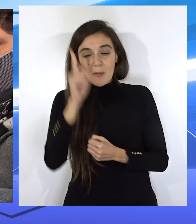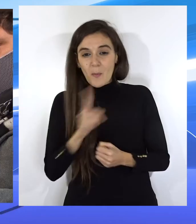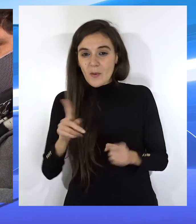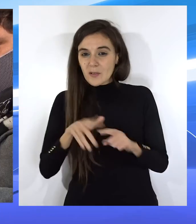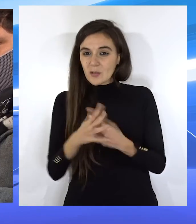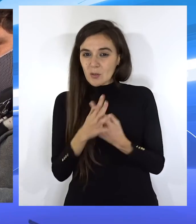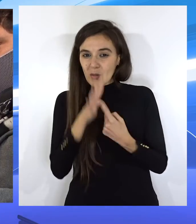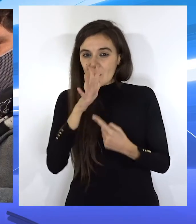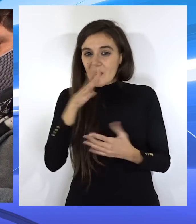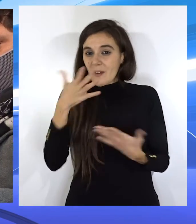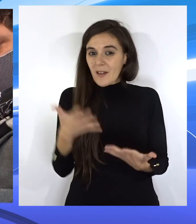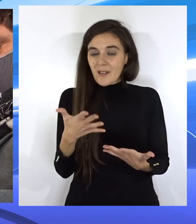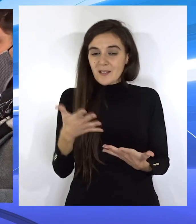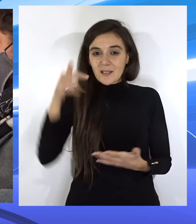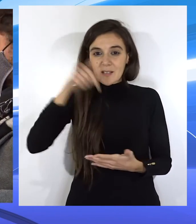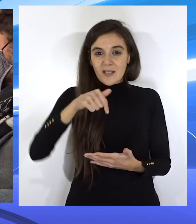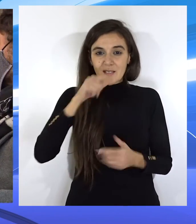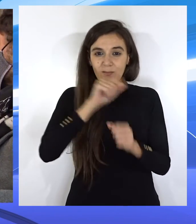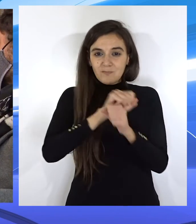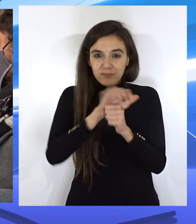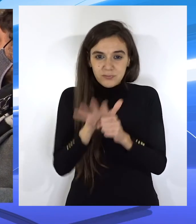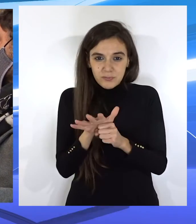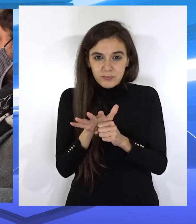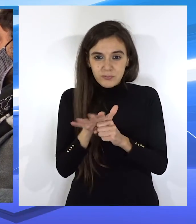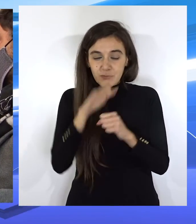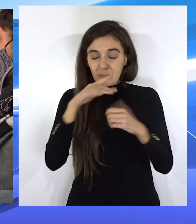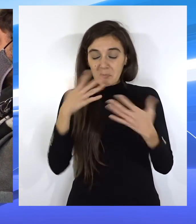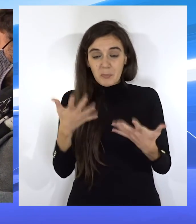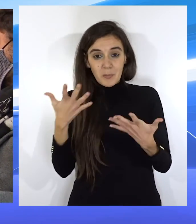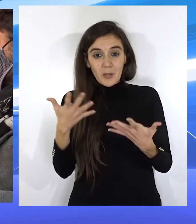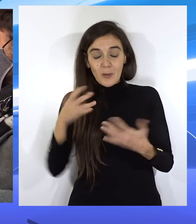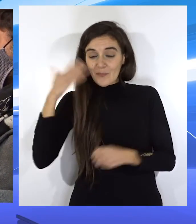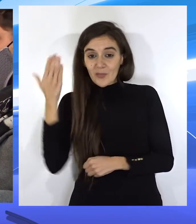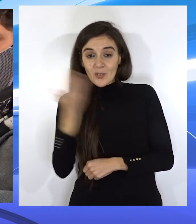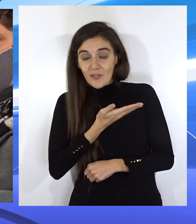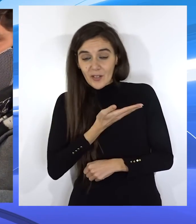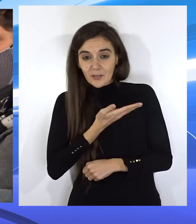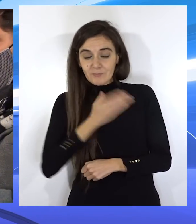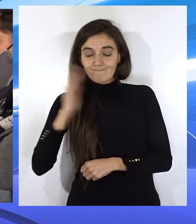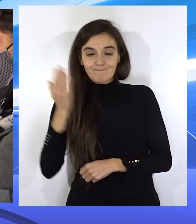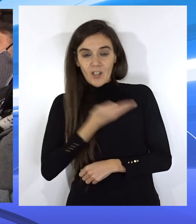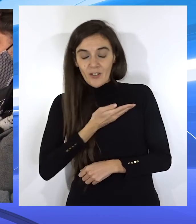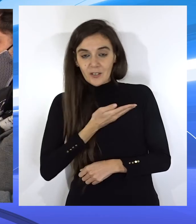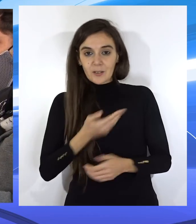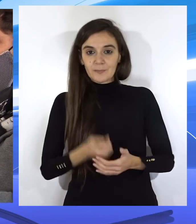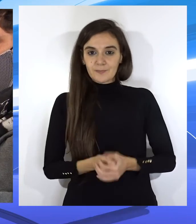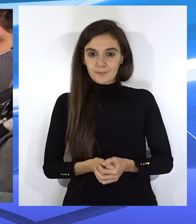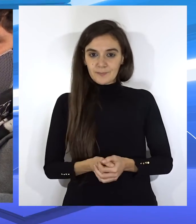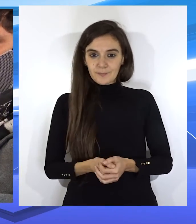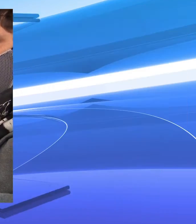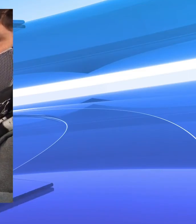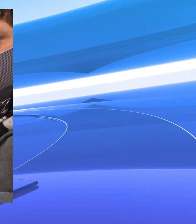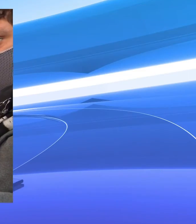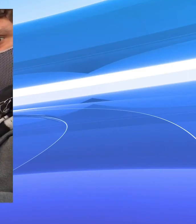...este nuevo virus nos ha tocado mucho la verdad.